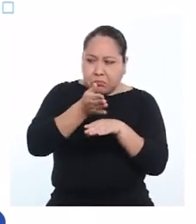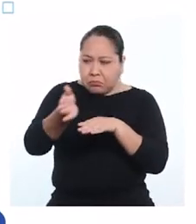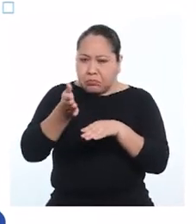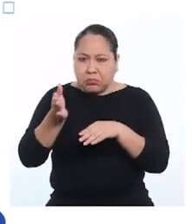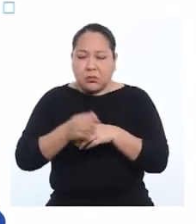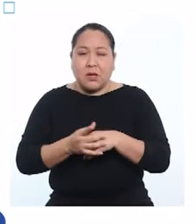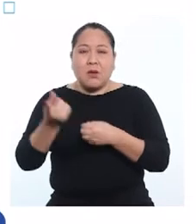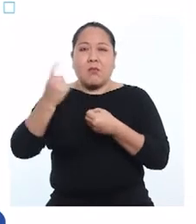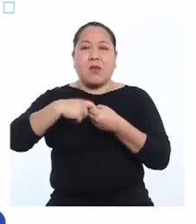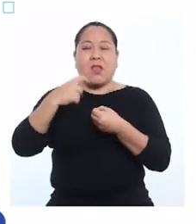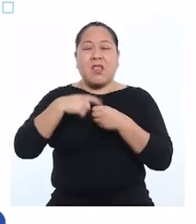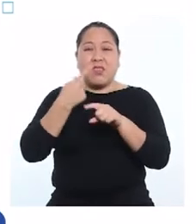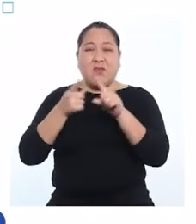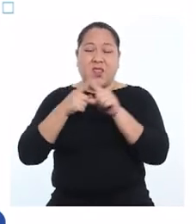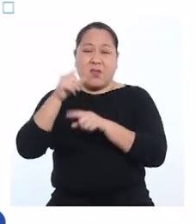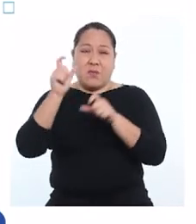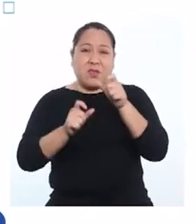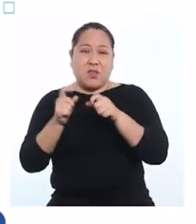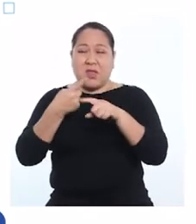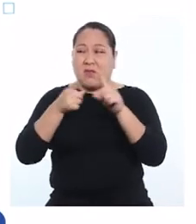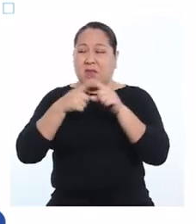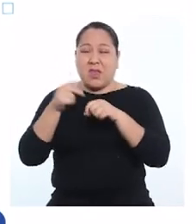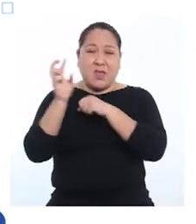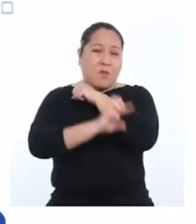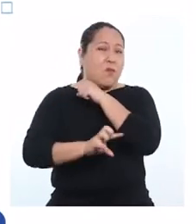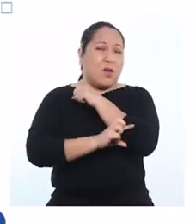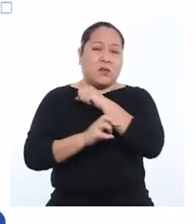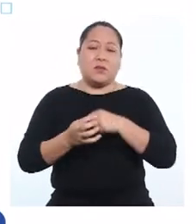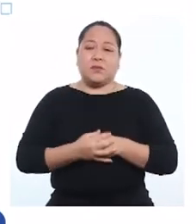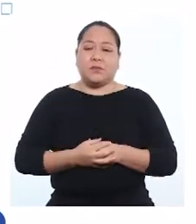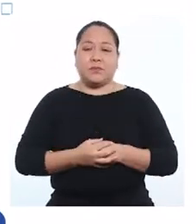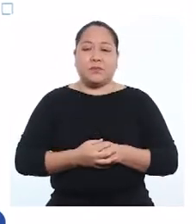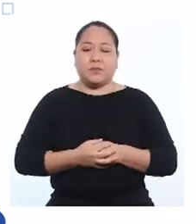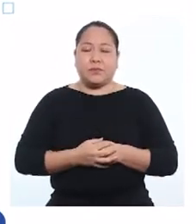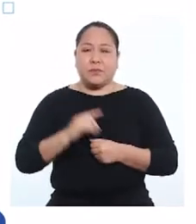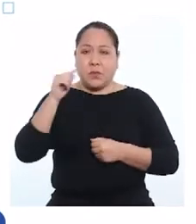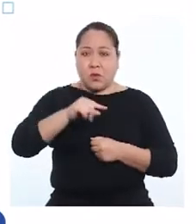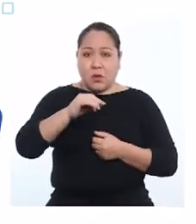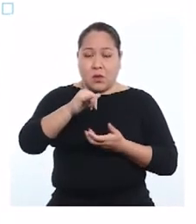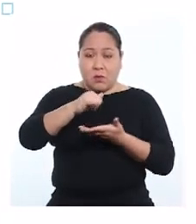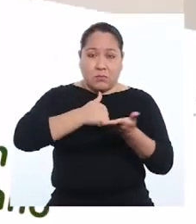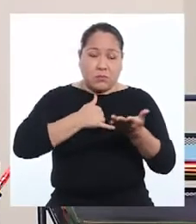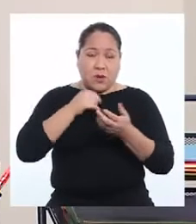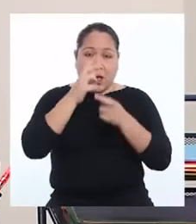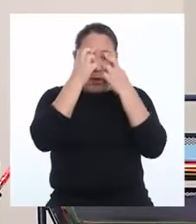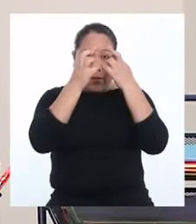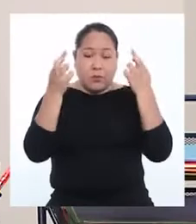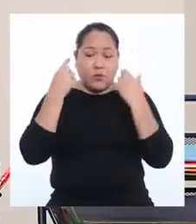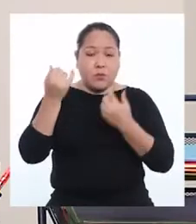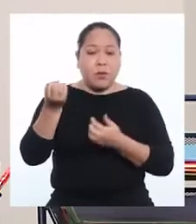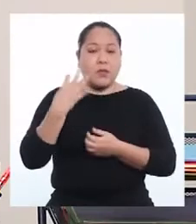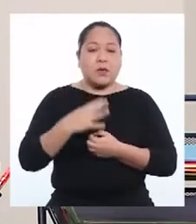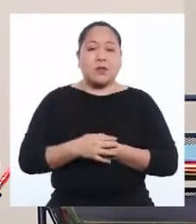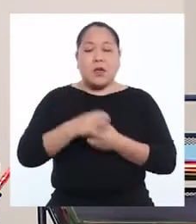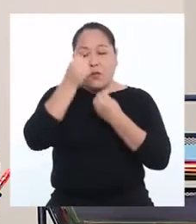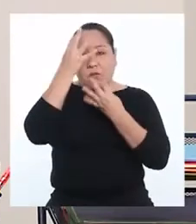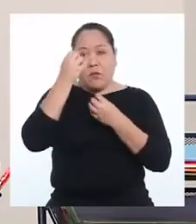nacional e involucra a traficantes de diferentes nacionalidades. Alguien de la promo me escribe que,